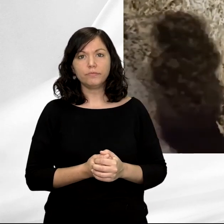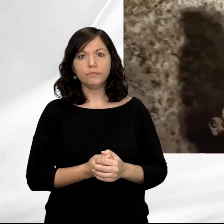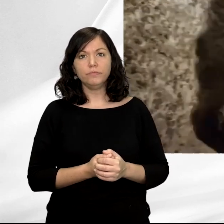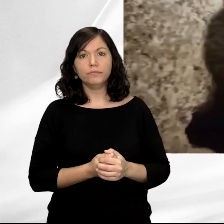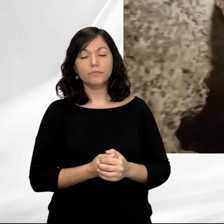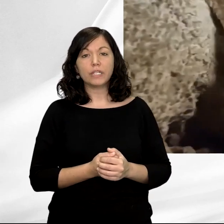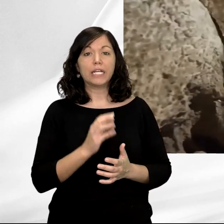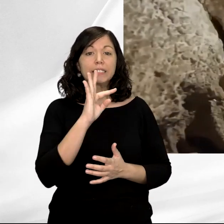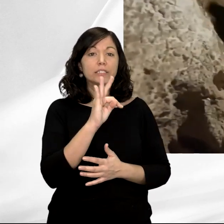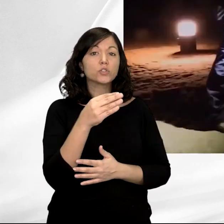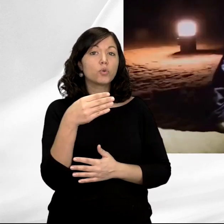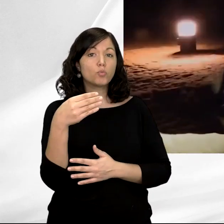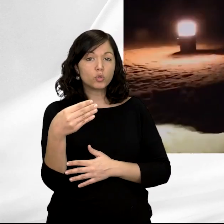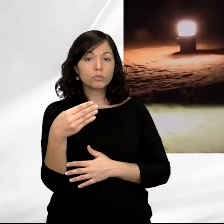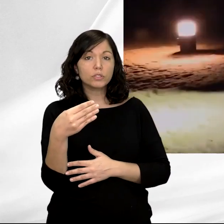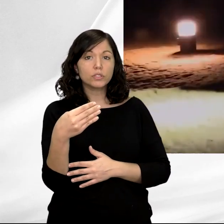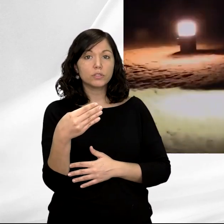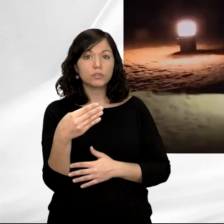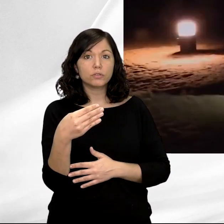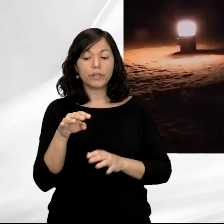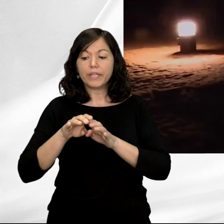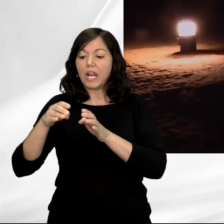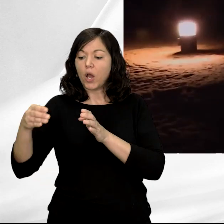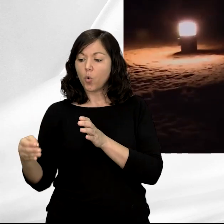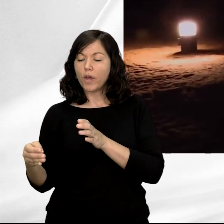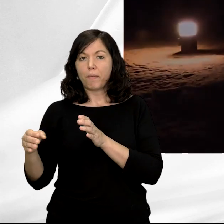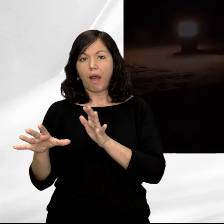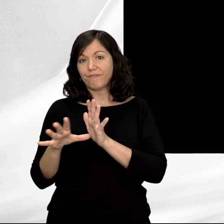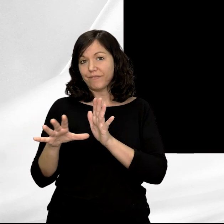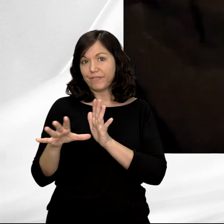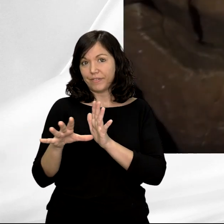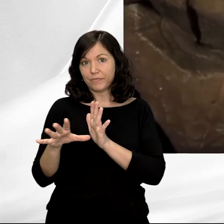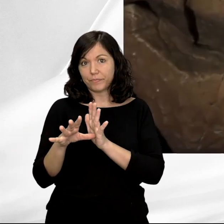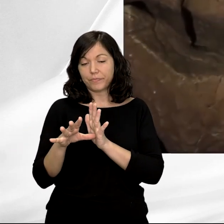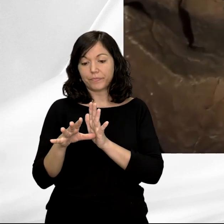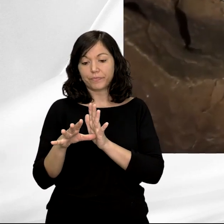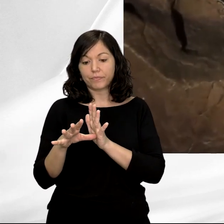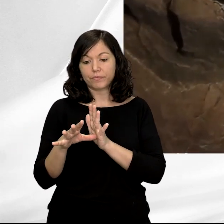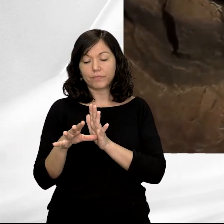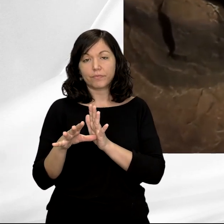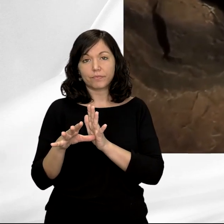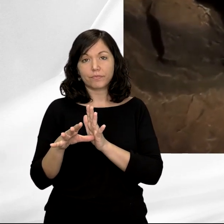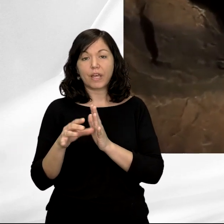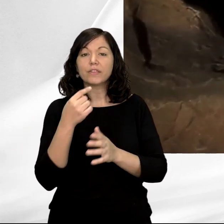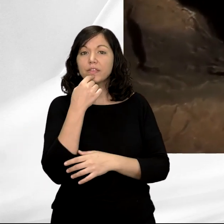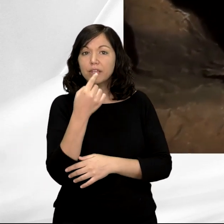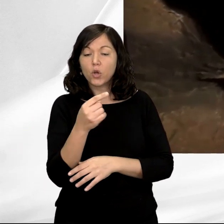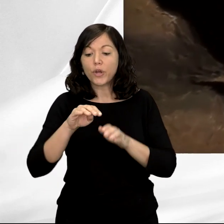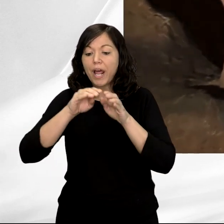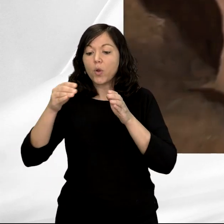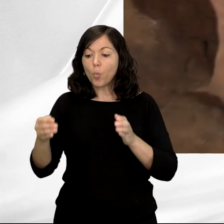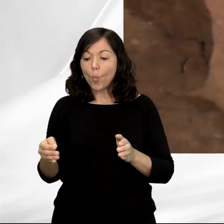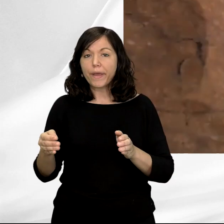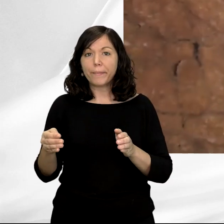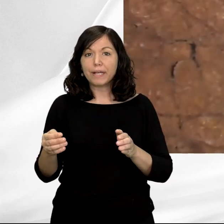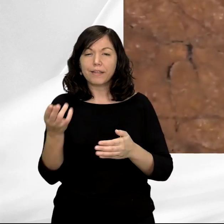De Tito Bustillo y también de su cueva vecina, la Yoseta, el profesor Javier Fortea señaló que eran cuevas que